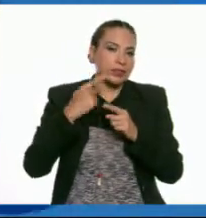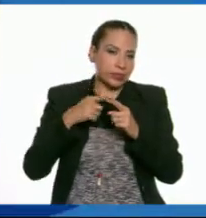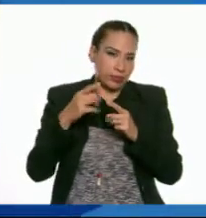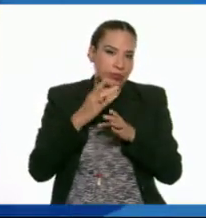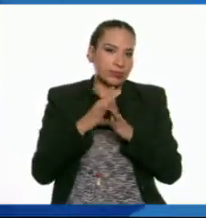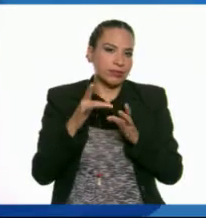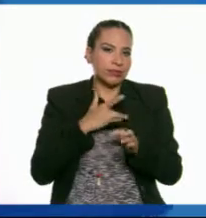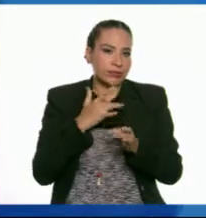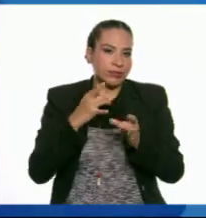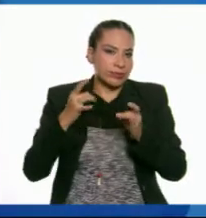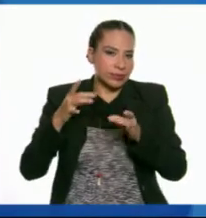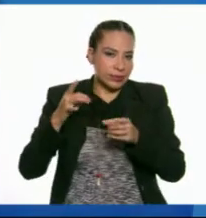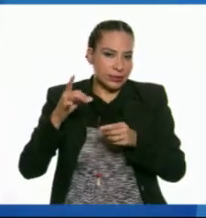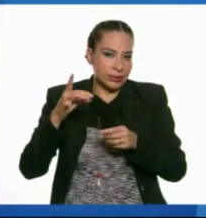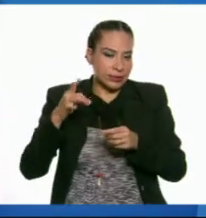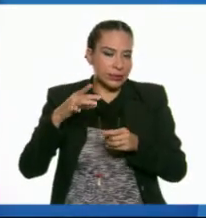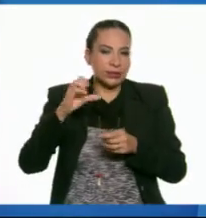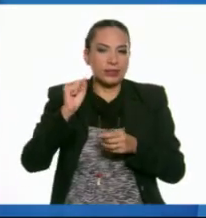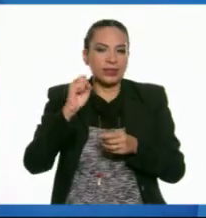Ahora,